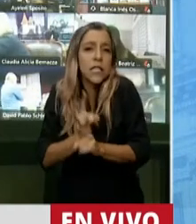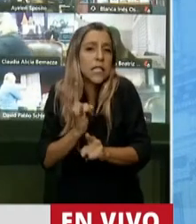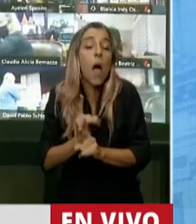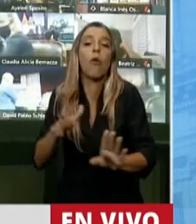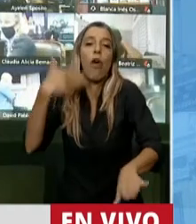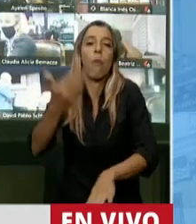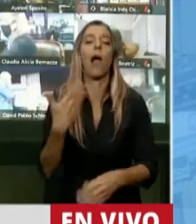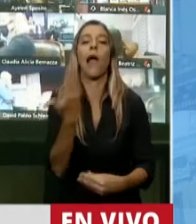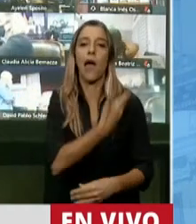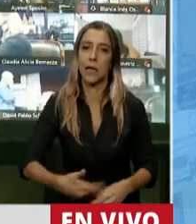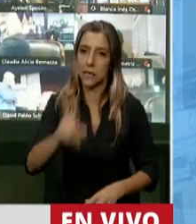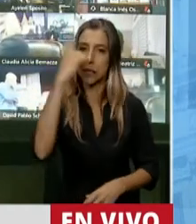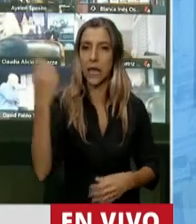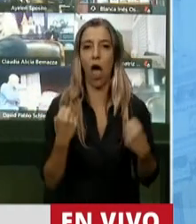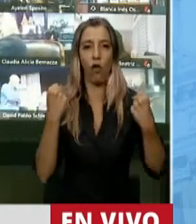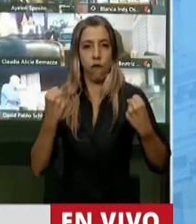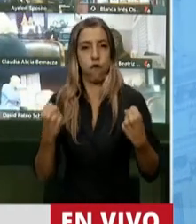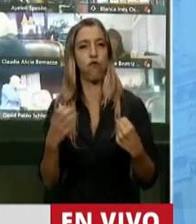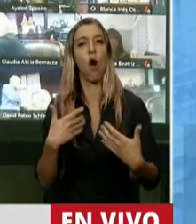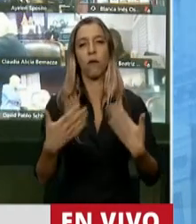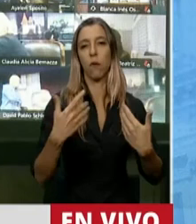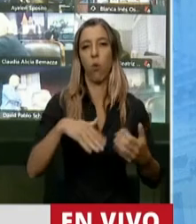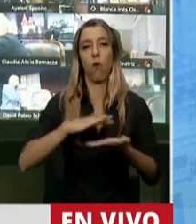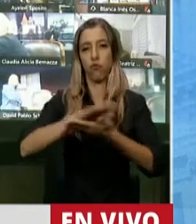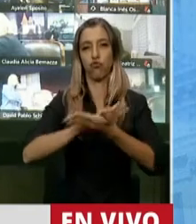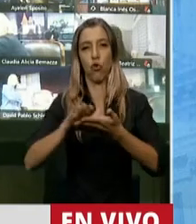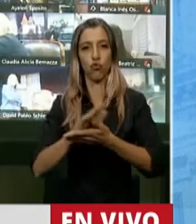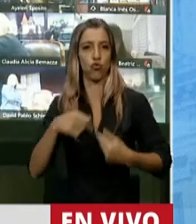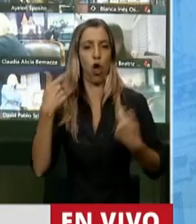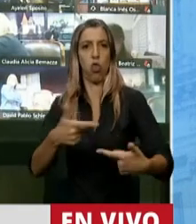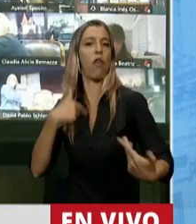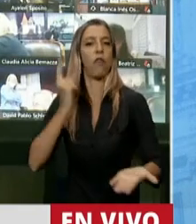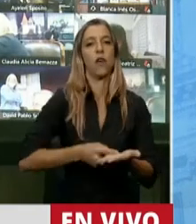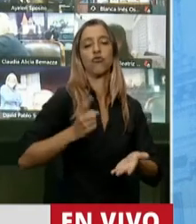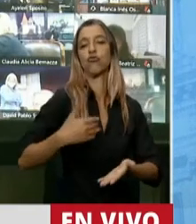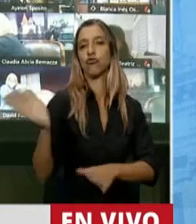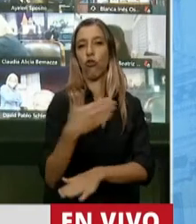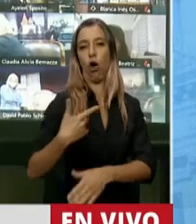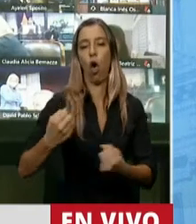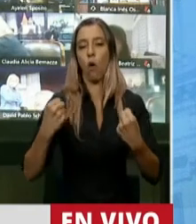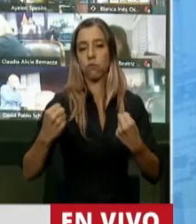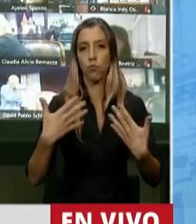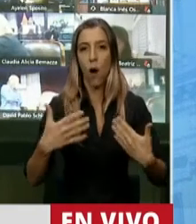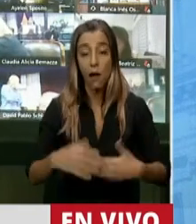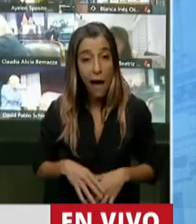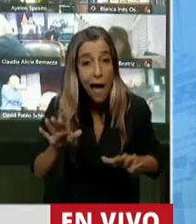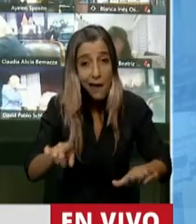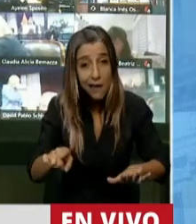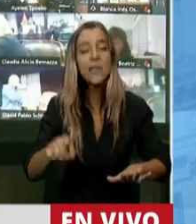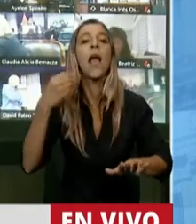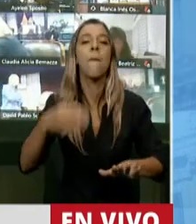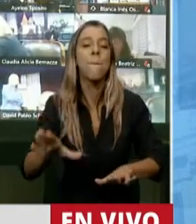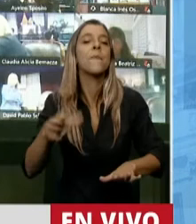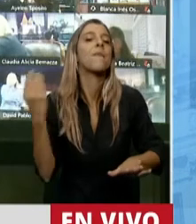Estado, el Estado todopoderoso, el Estado macrocefálico, el Estado que todo lo puede, y ahí empieza el